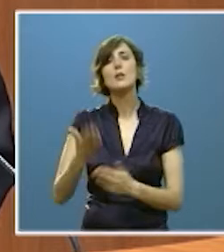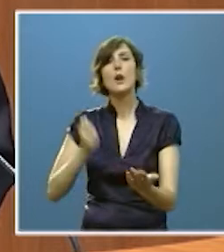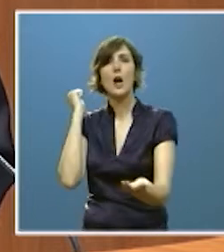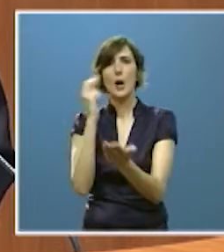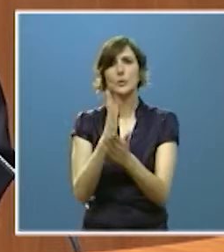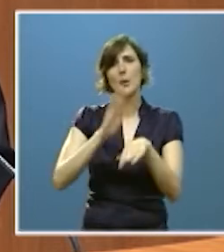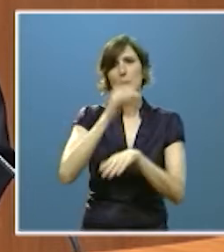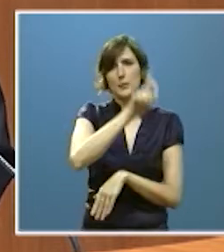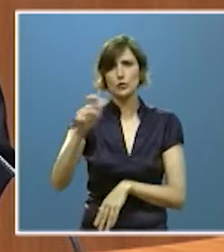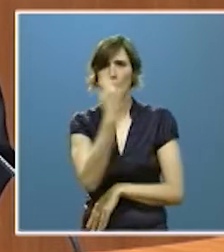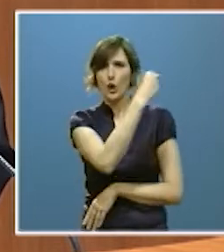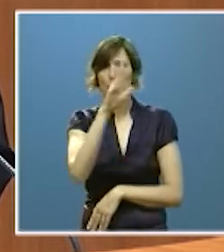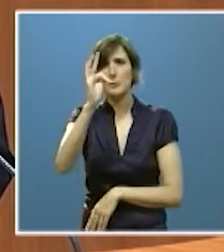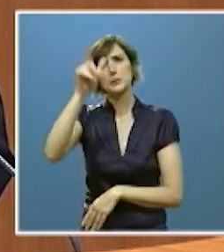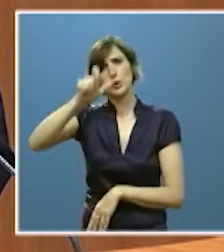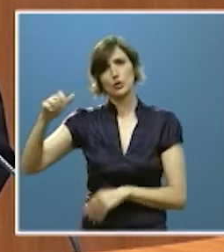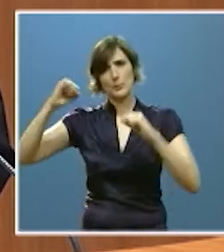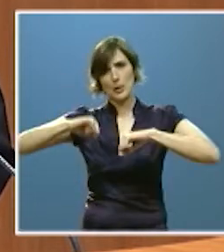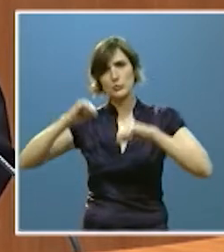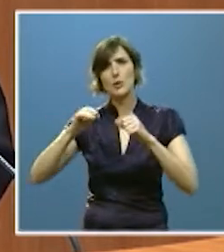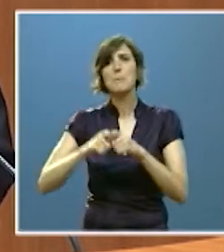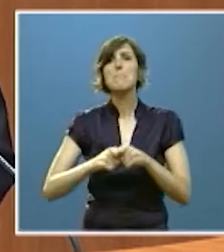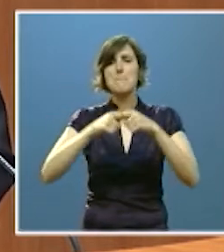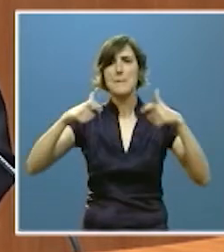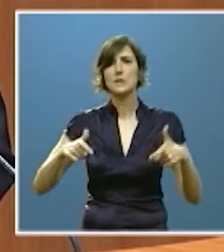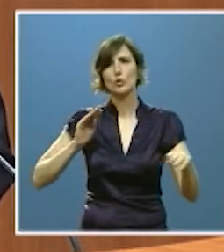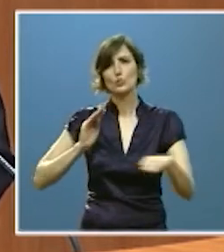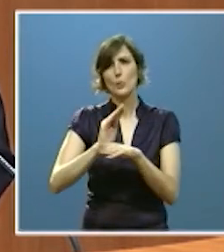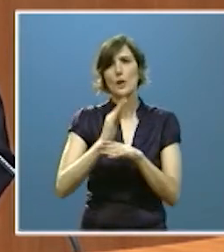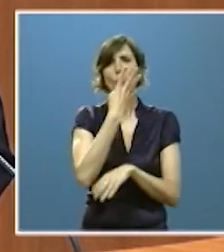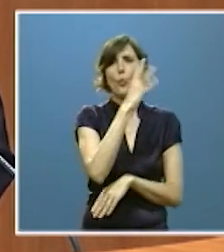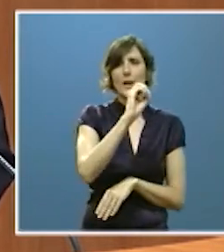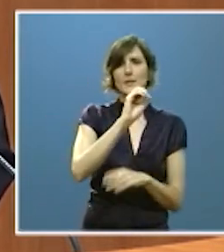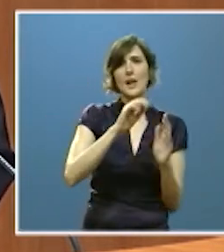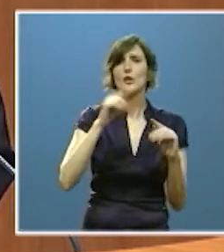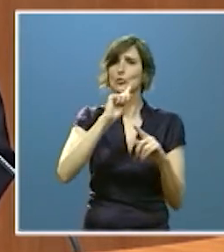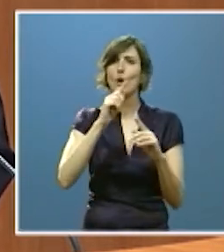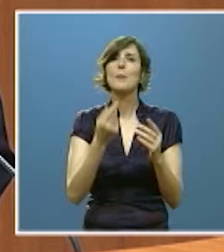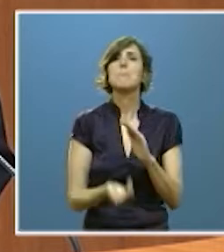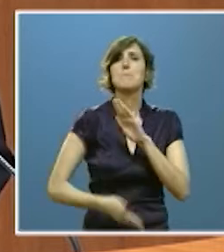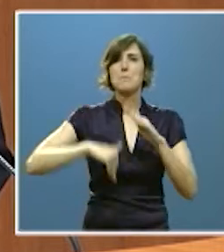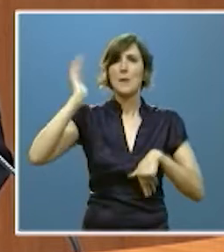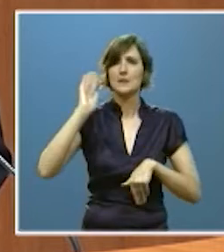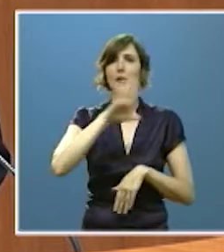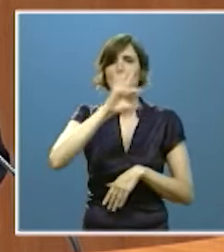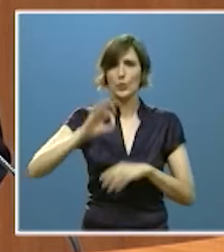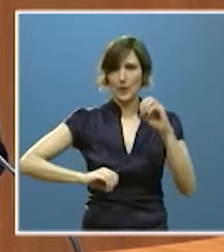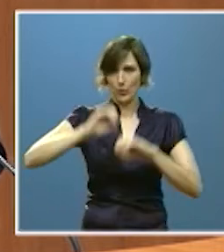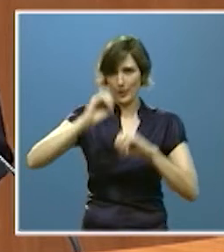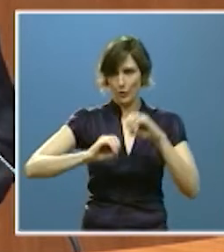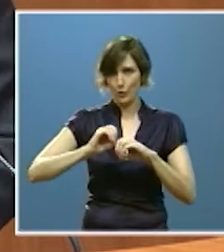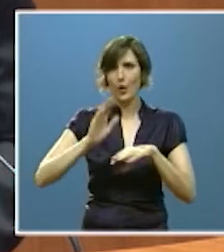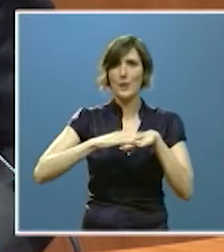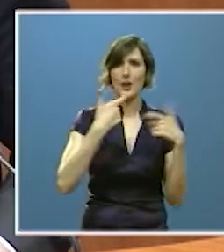por jóvenes y personas mayores aumentando el porcentaje de subvención del 40 al 50% para ambos colectivos y tercero